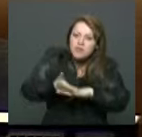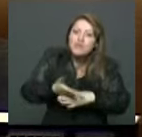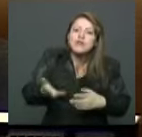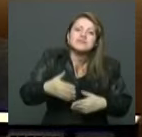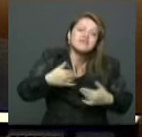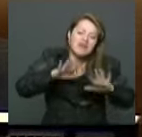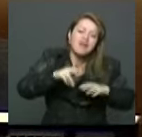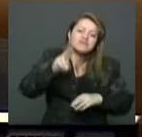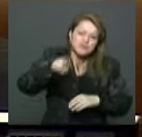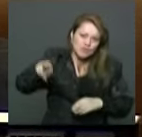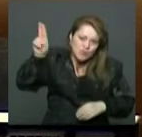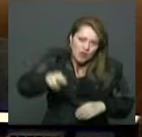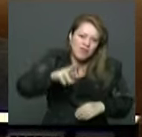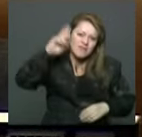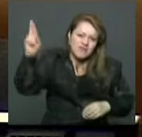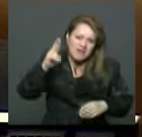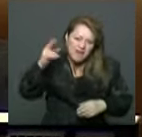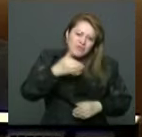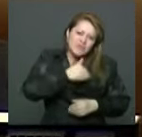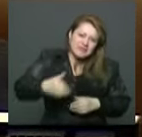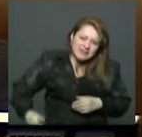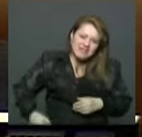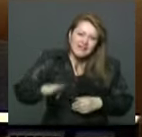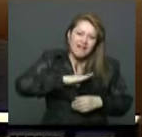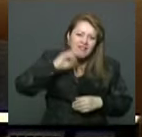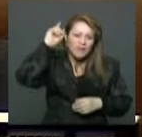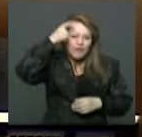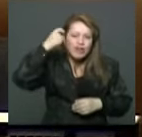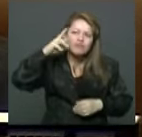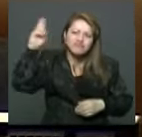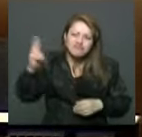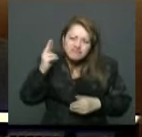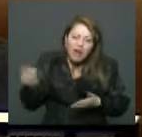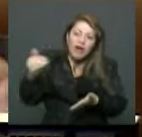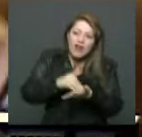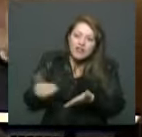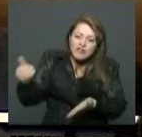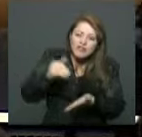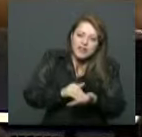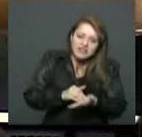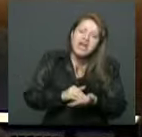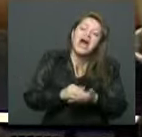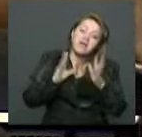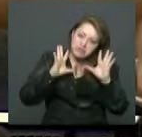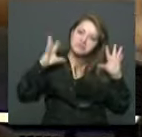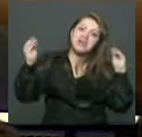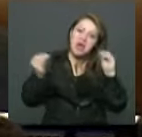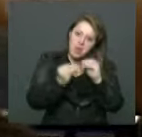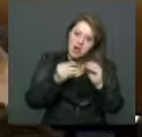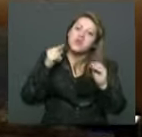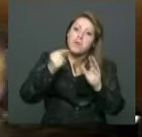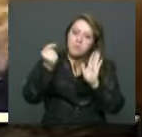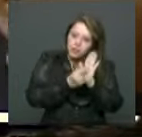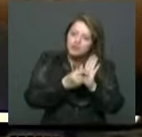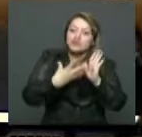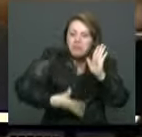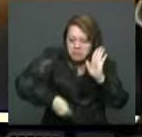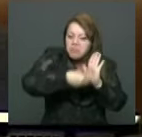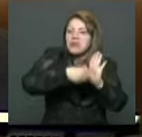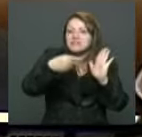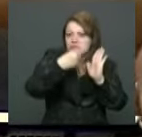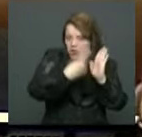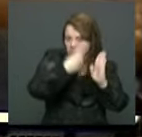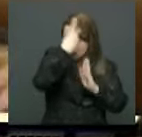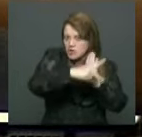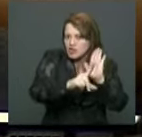reelección como un punto que compartimos plenamente porque distorsionan las realidades electorales, porque hace de ese Estado Botín una herramienta para perpetuar